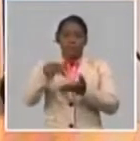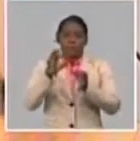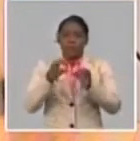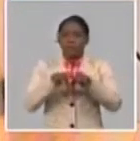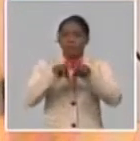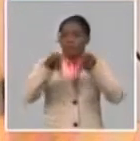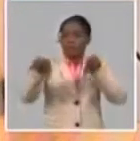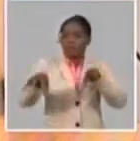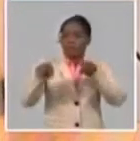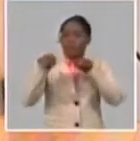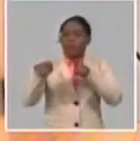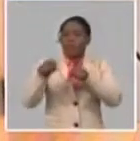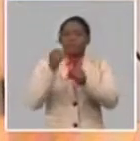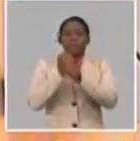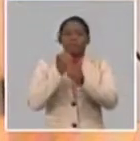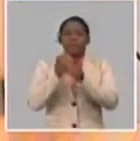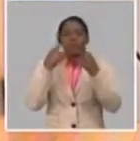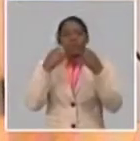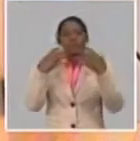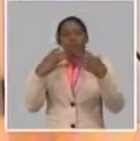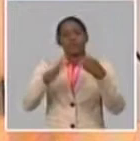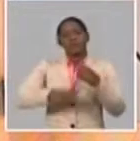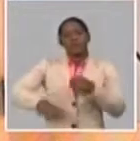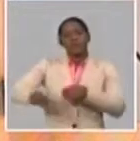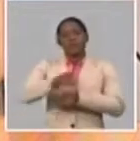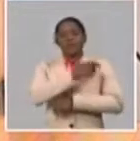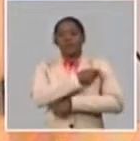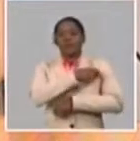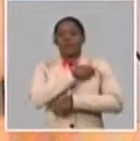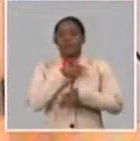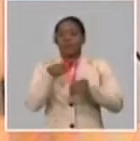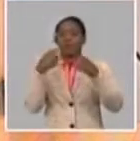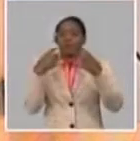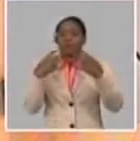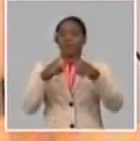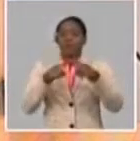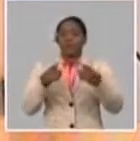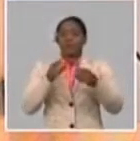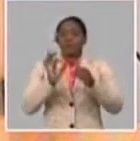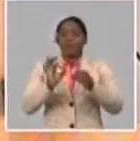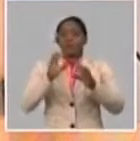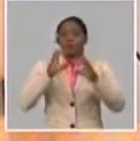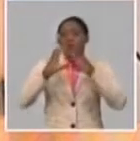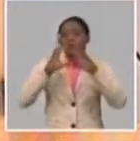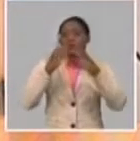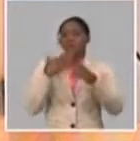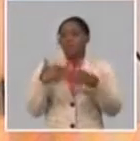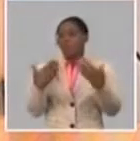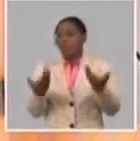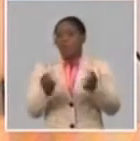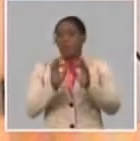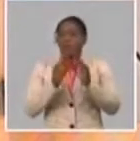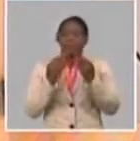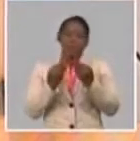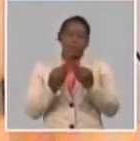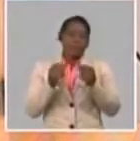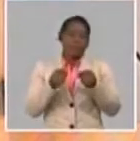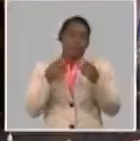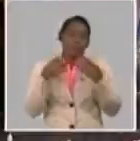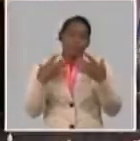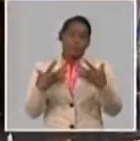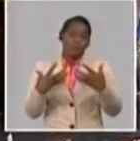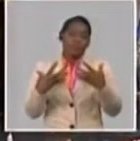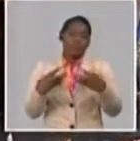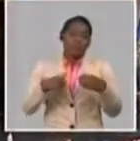muy importante para lo que es todo lo que tiene que ver con la comunicación de la familia, lo que tiene que ver con el